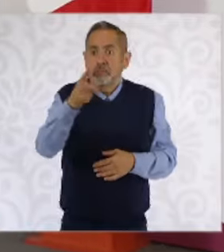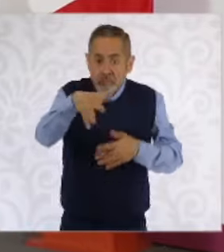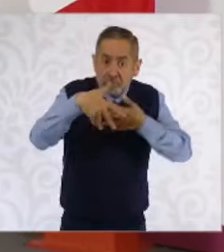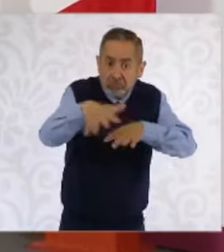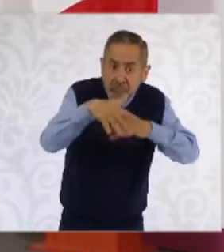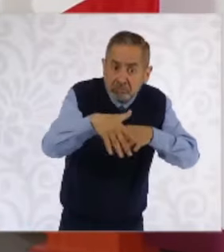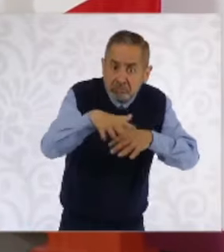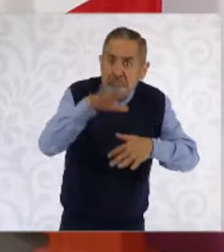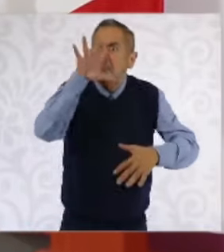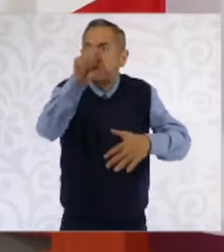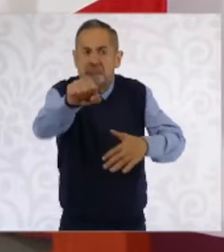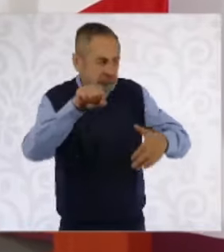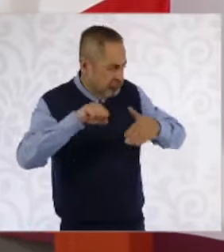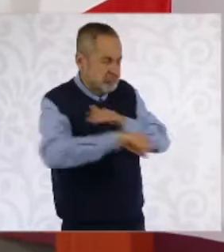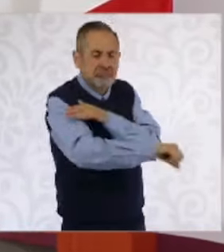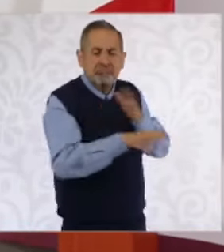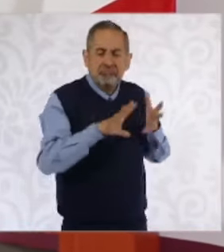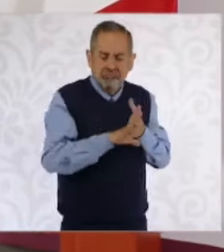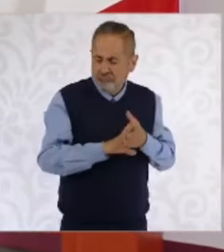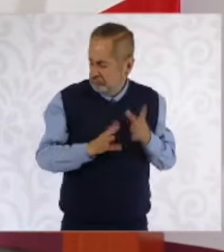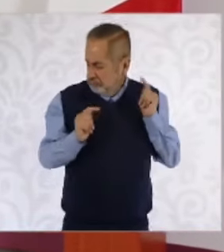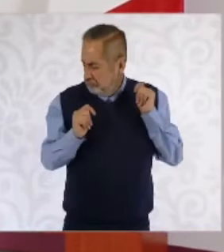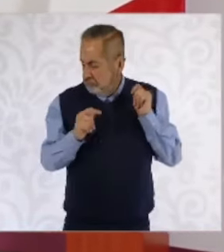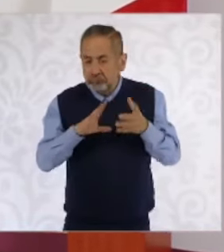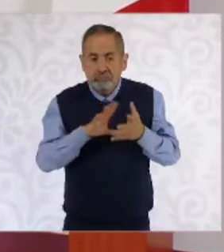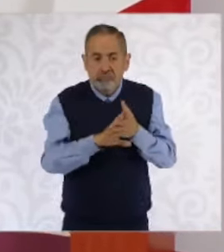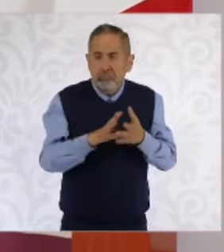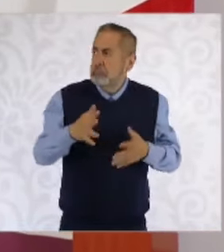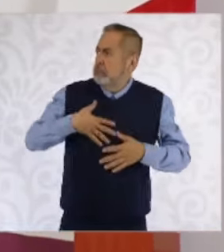por participar.